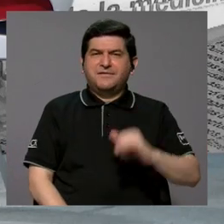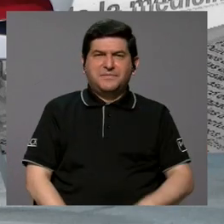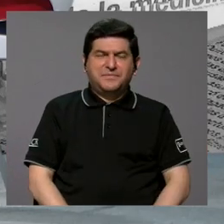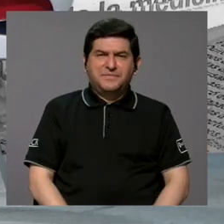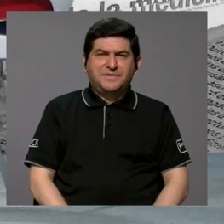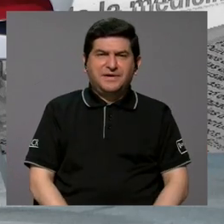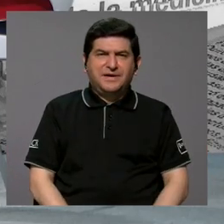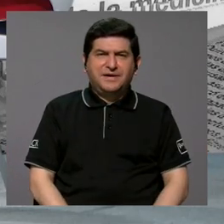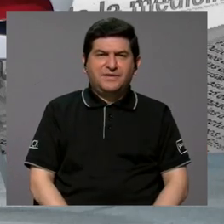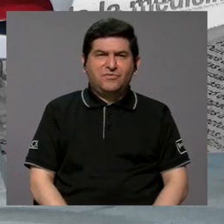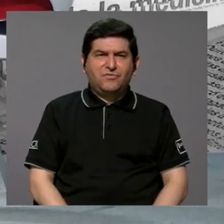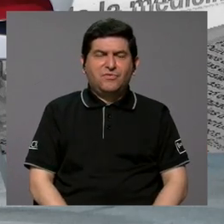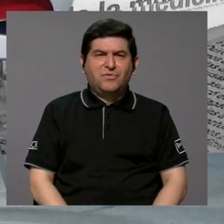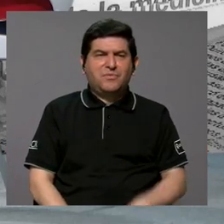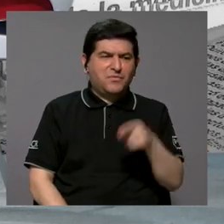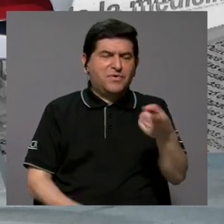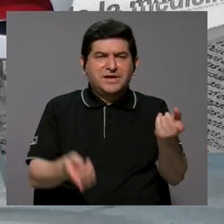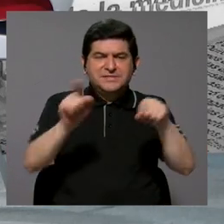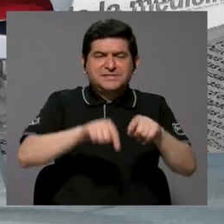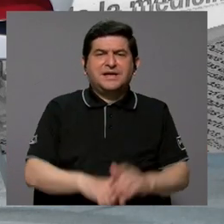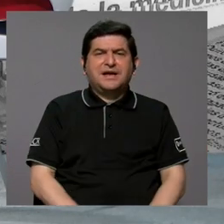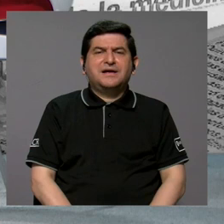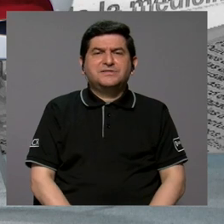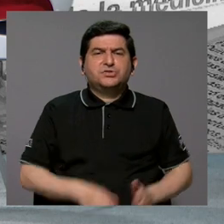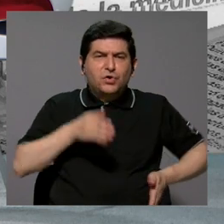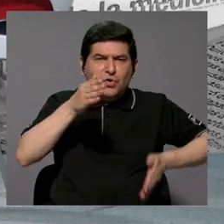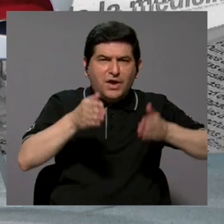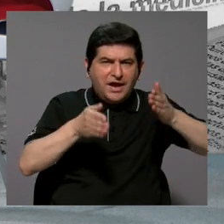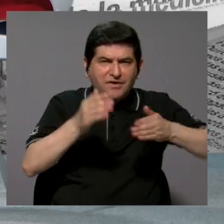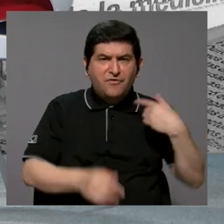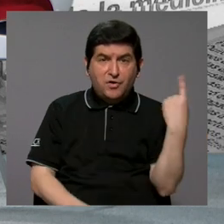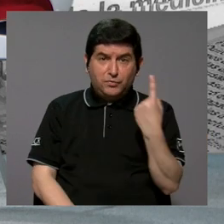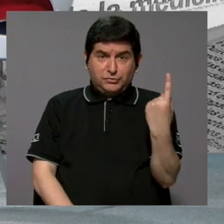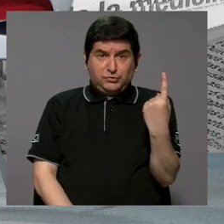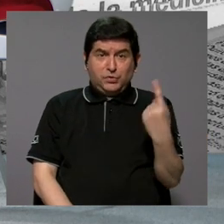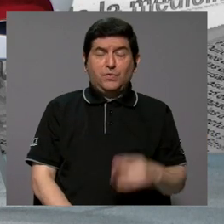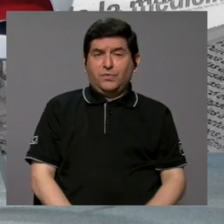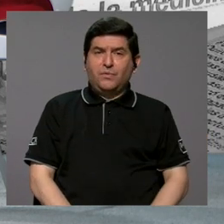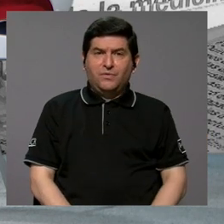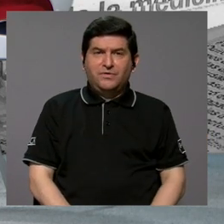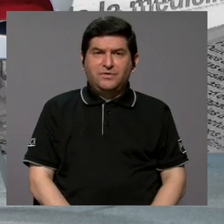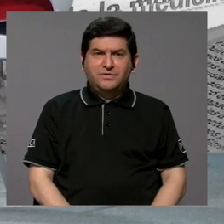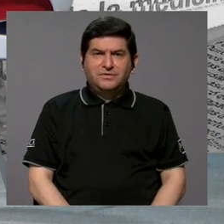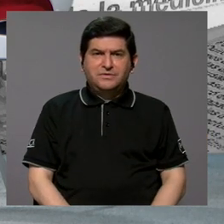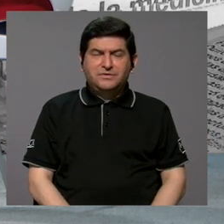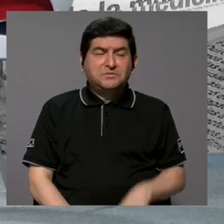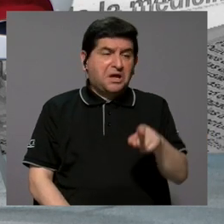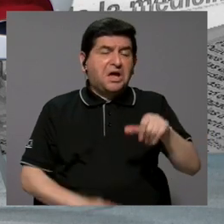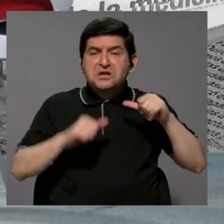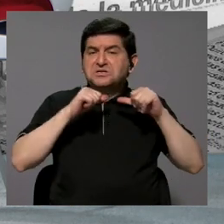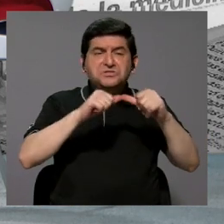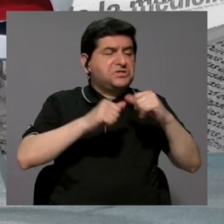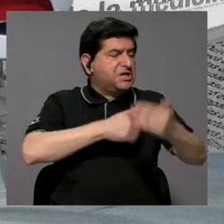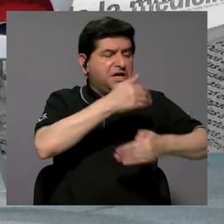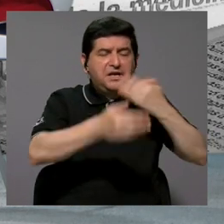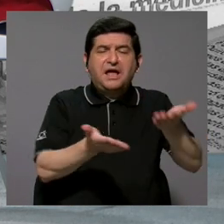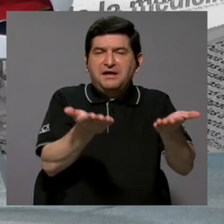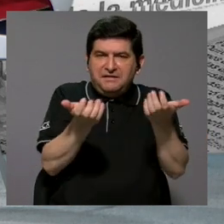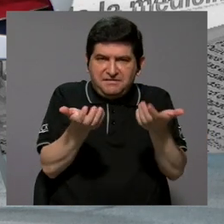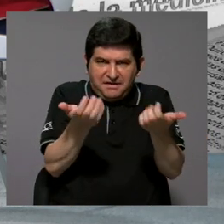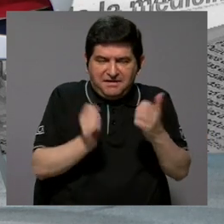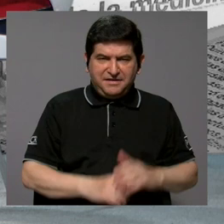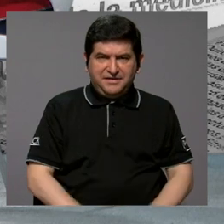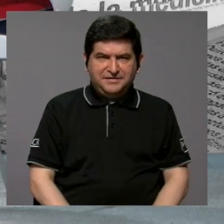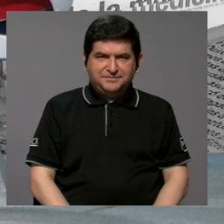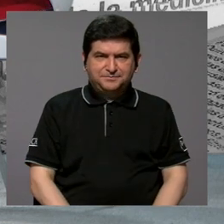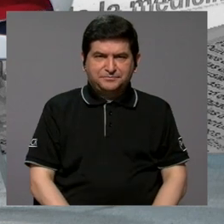robot, al bot solo. Delegar por sí solo. sea, simplemente que tomara el rumbo que quisiera. Y claro,